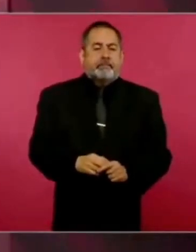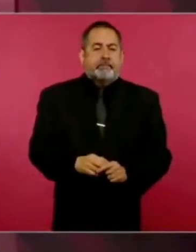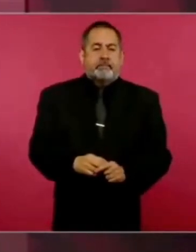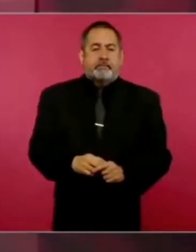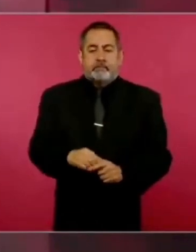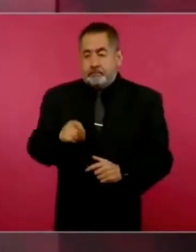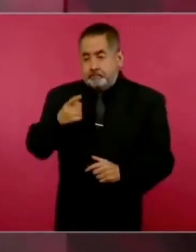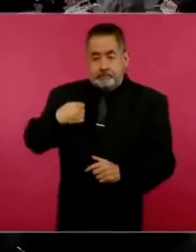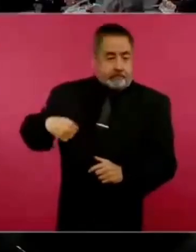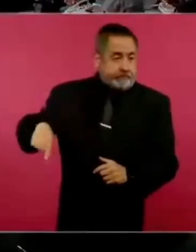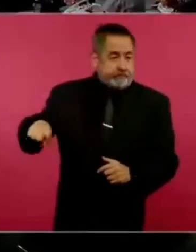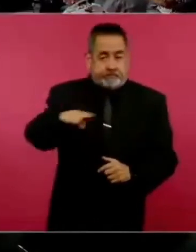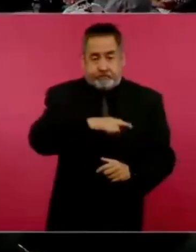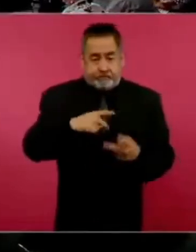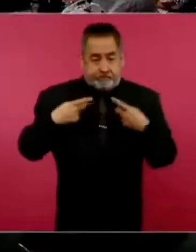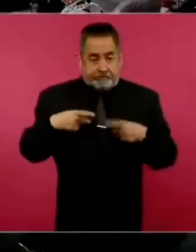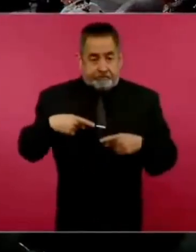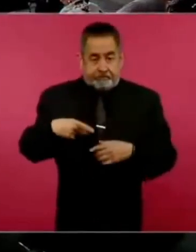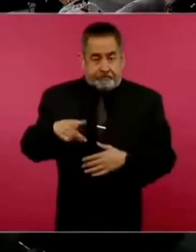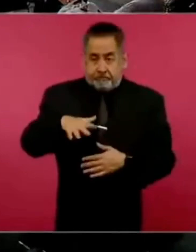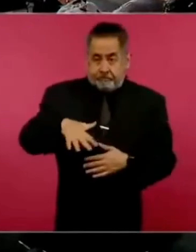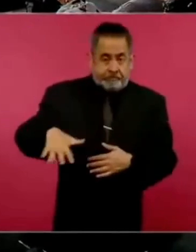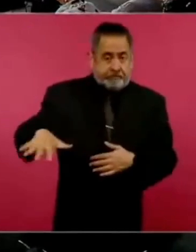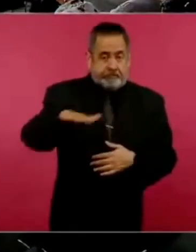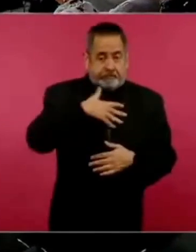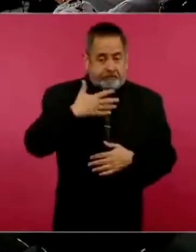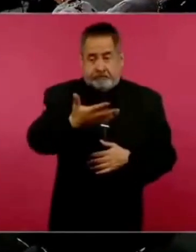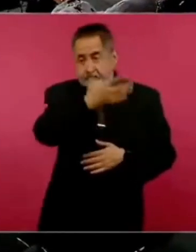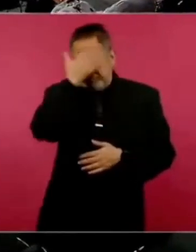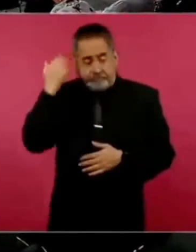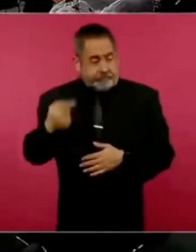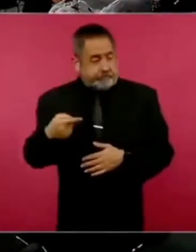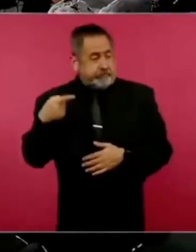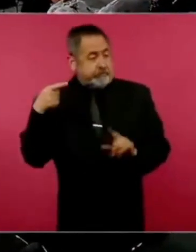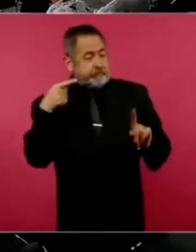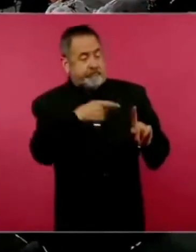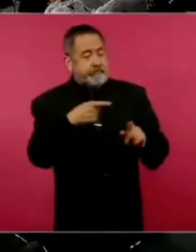de que García Luna…